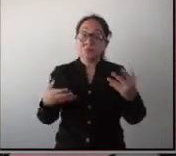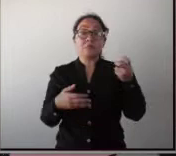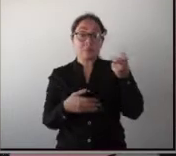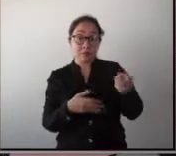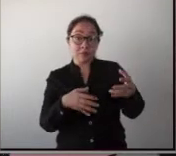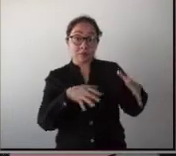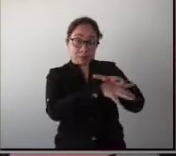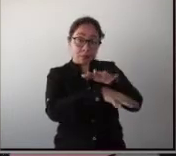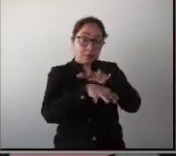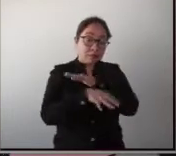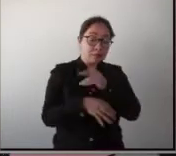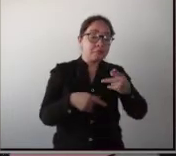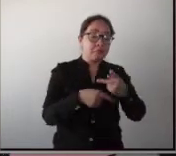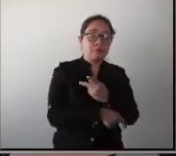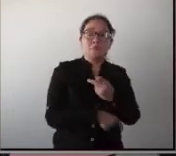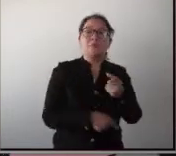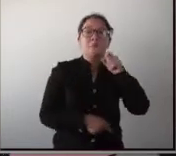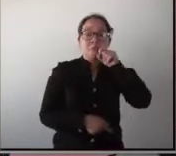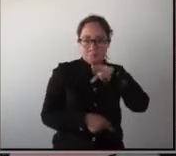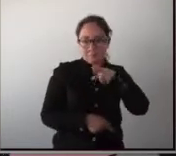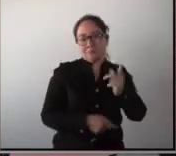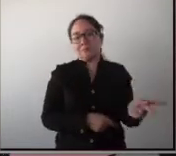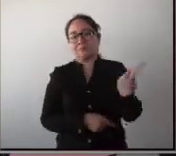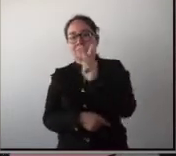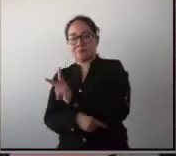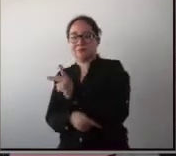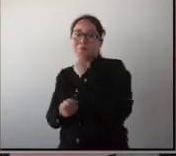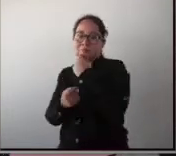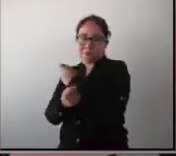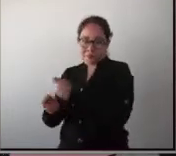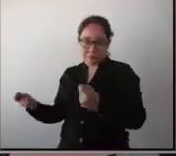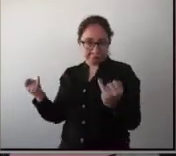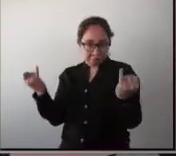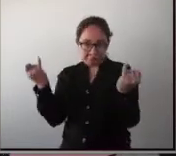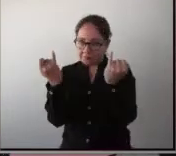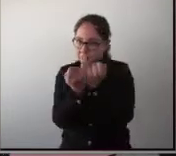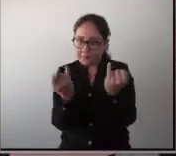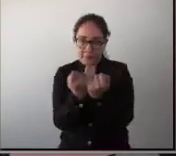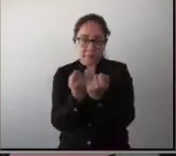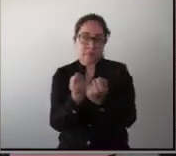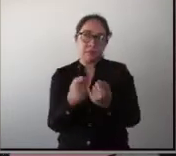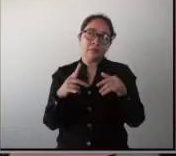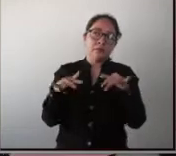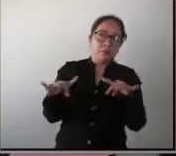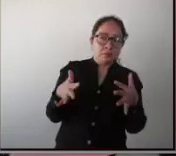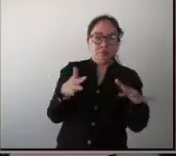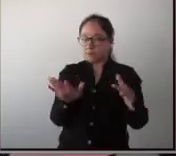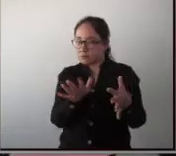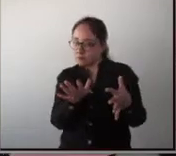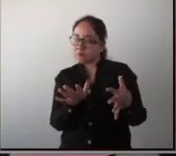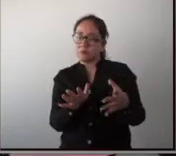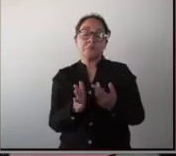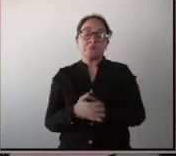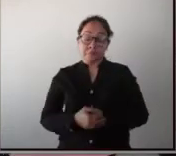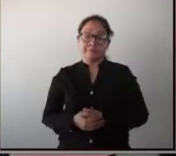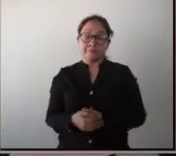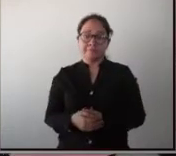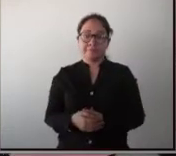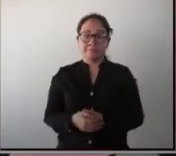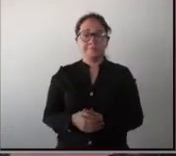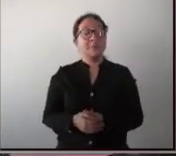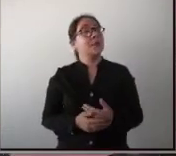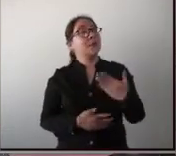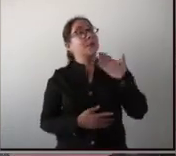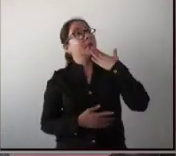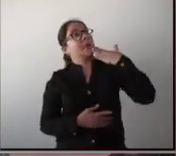cambios están ocurriendo también en los niños, en una aproximación así muy alejada. Muy bien.